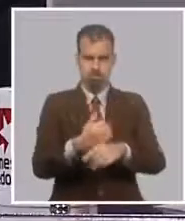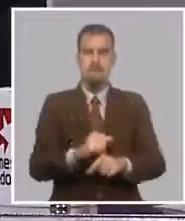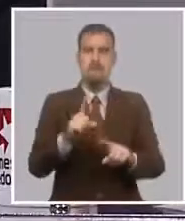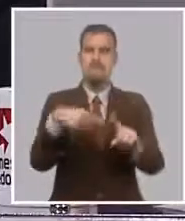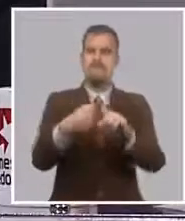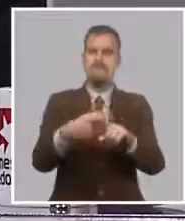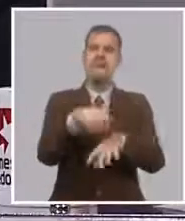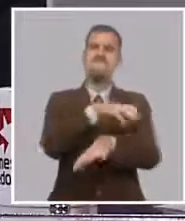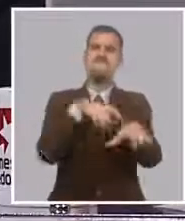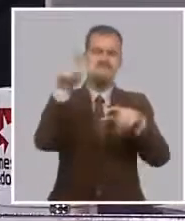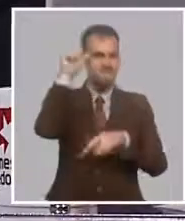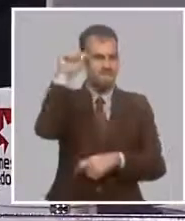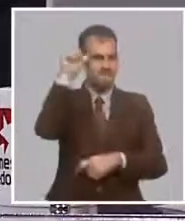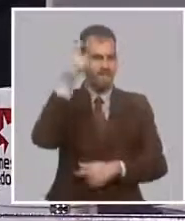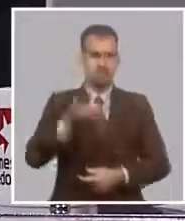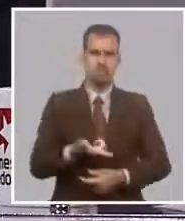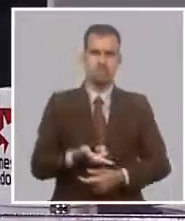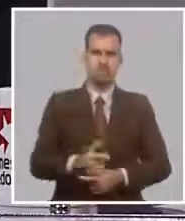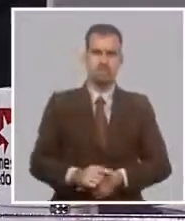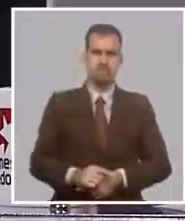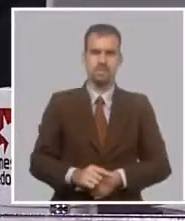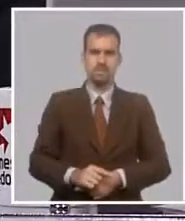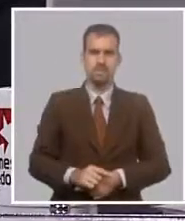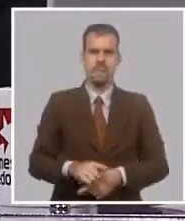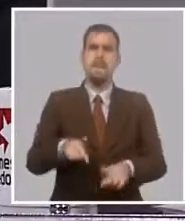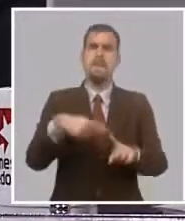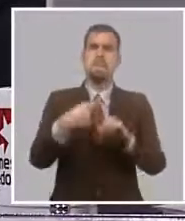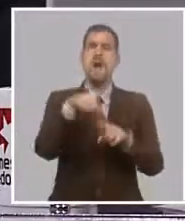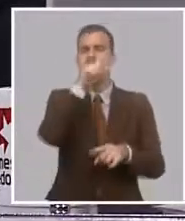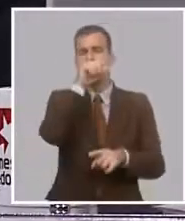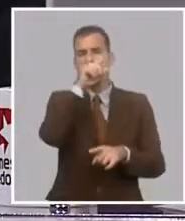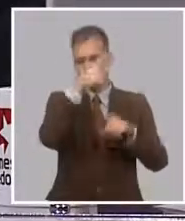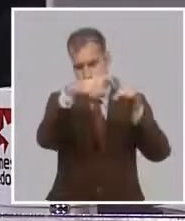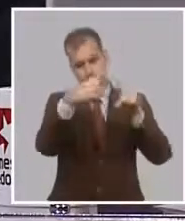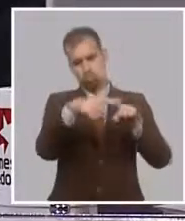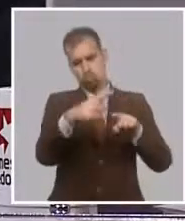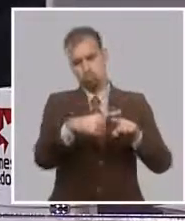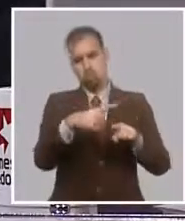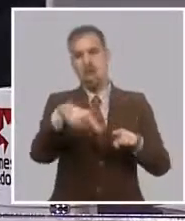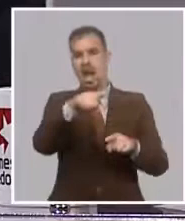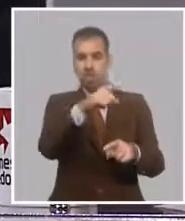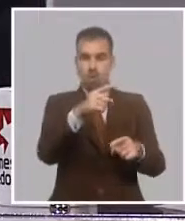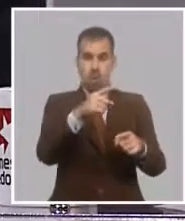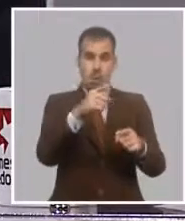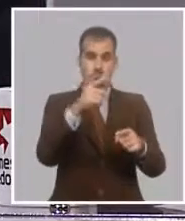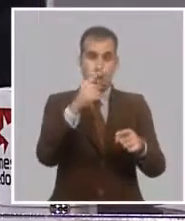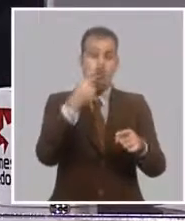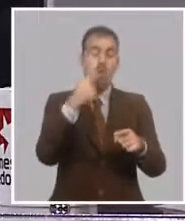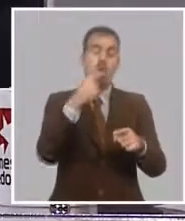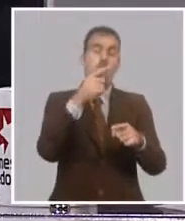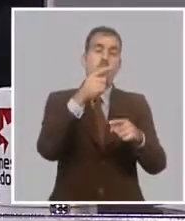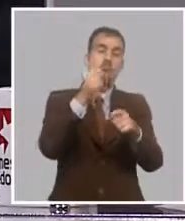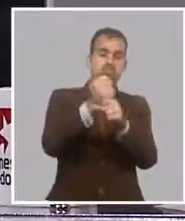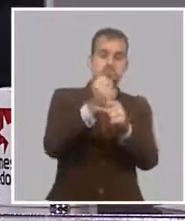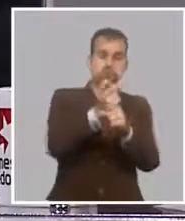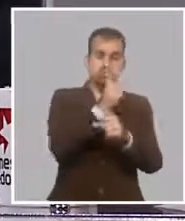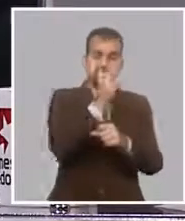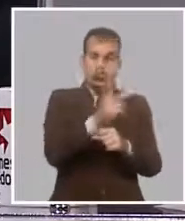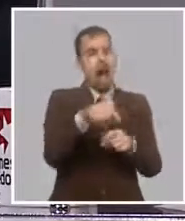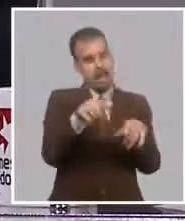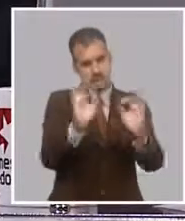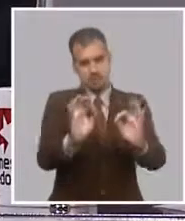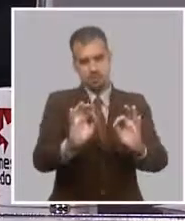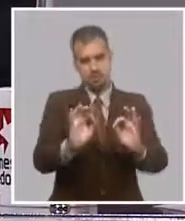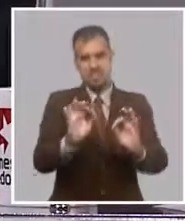de la ganadería vacuna, la bufalina y la vícola. Este tratamiento, aparte que incluía